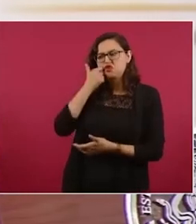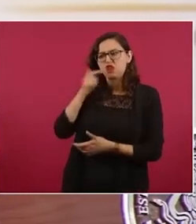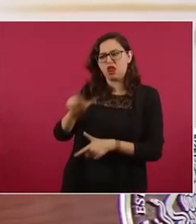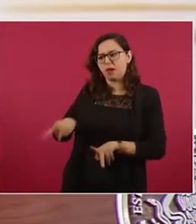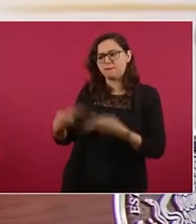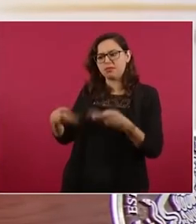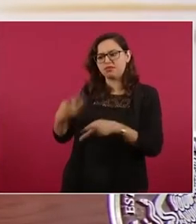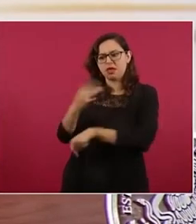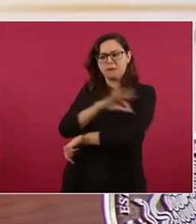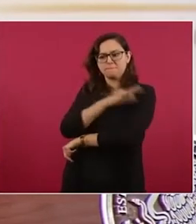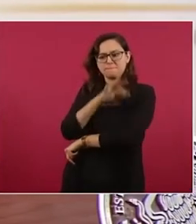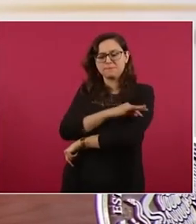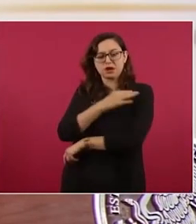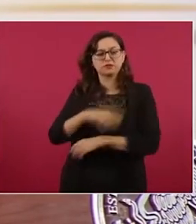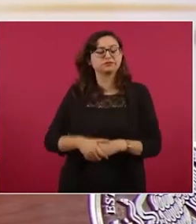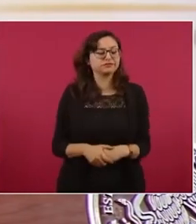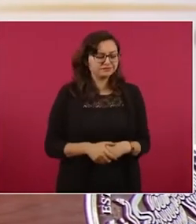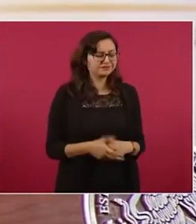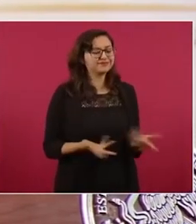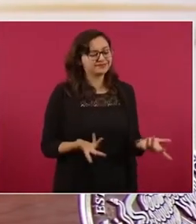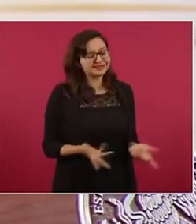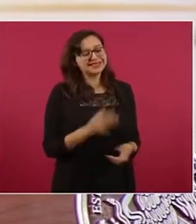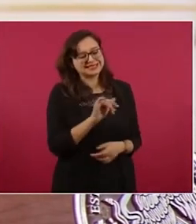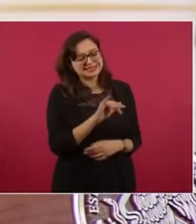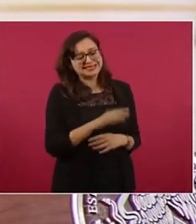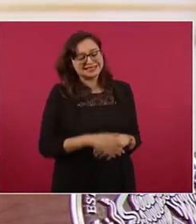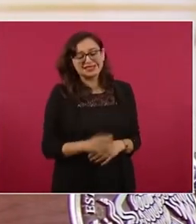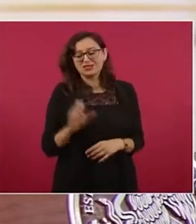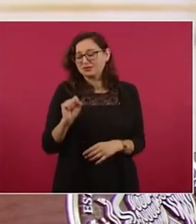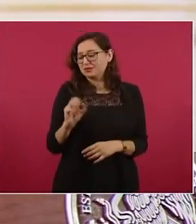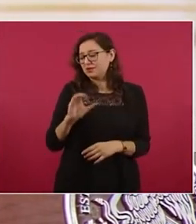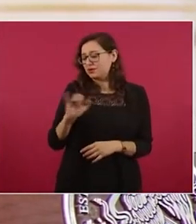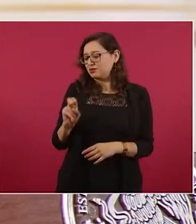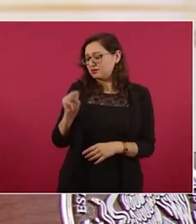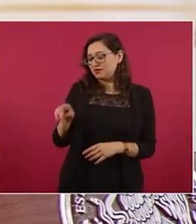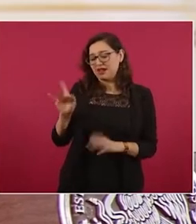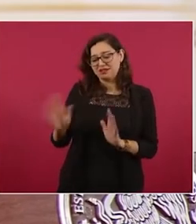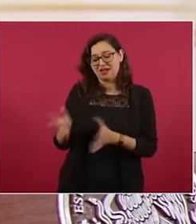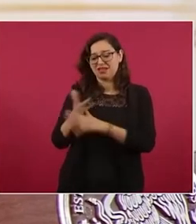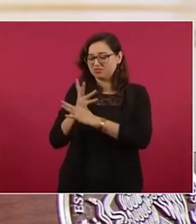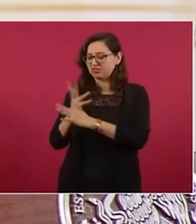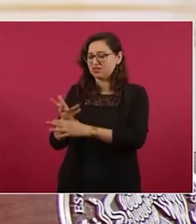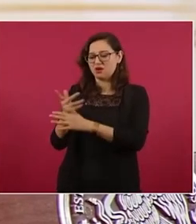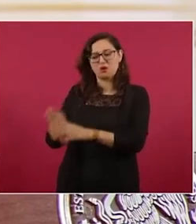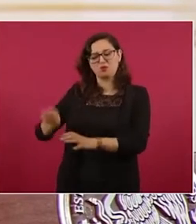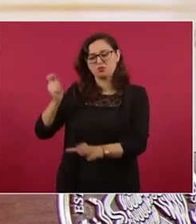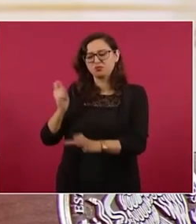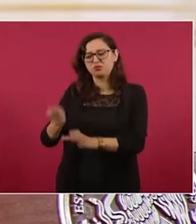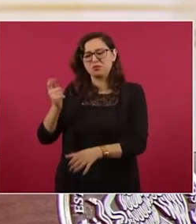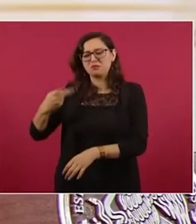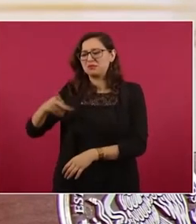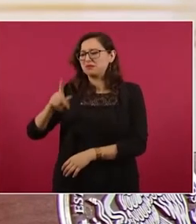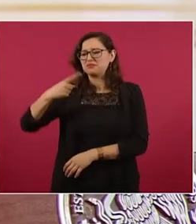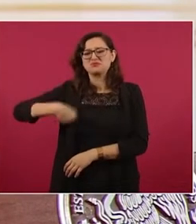la corte haya resuelto nosotros no tenemos problema en dar a conocer la información